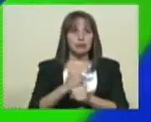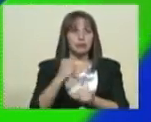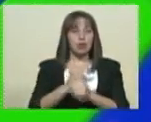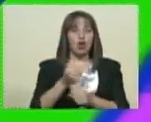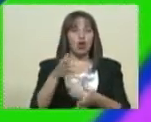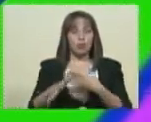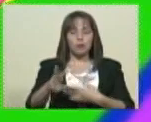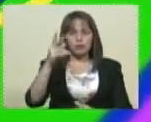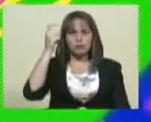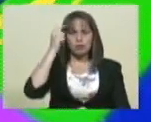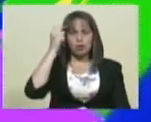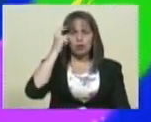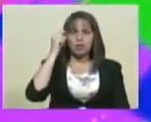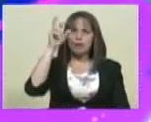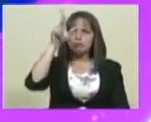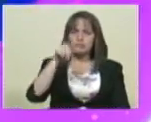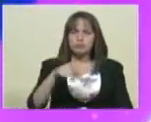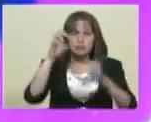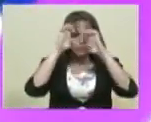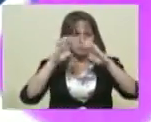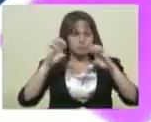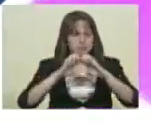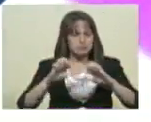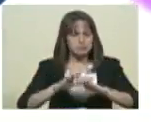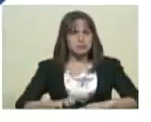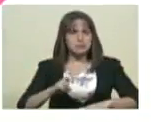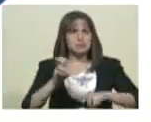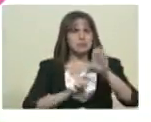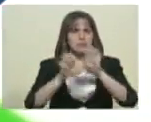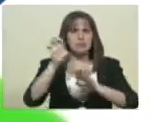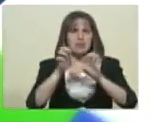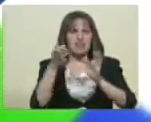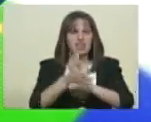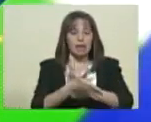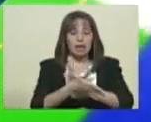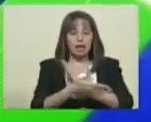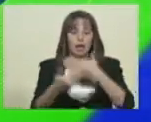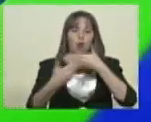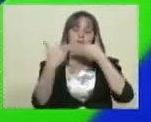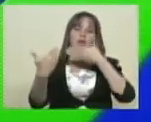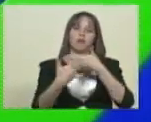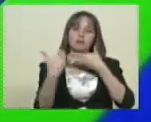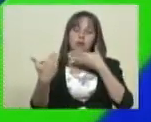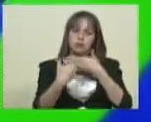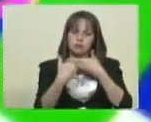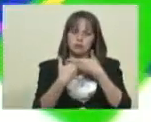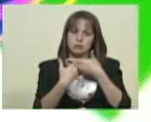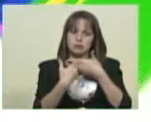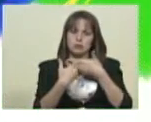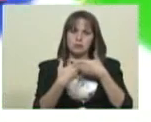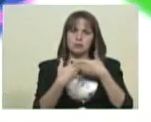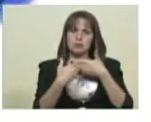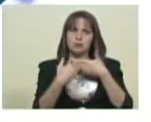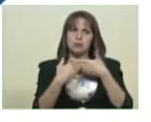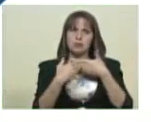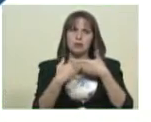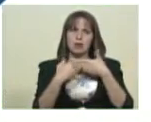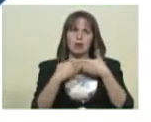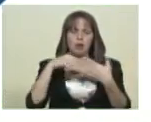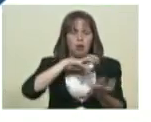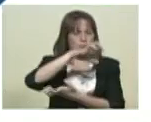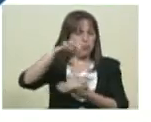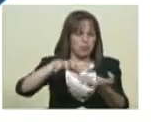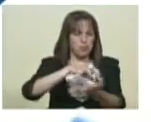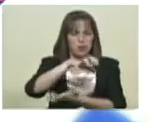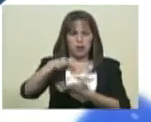cada día la situación del país con estas amenazas de violencia